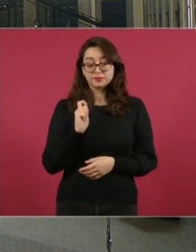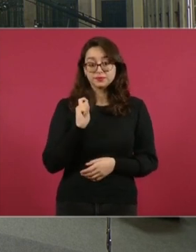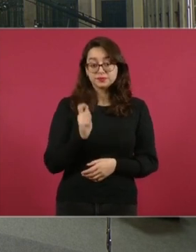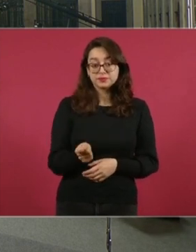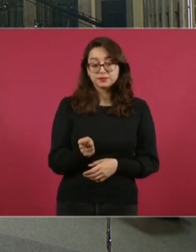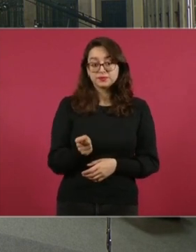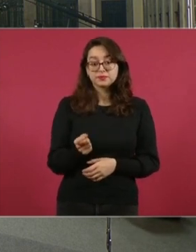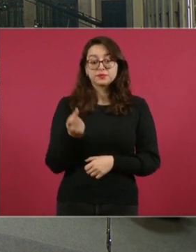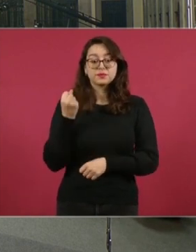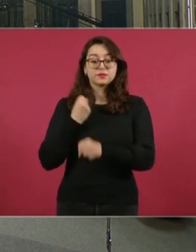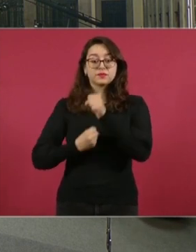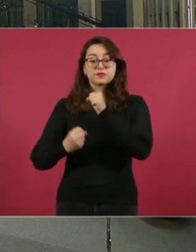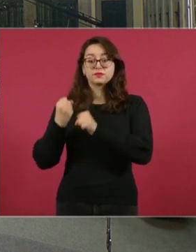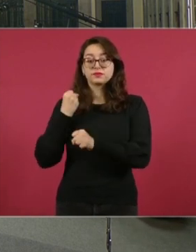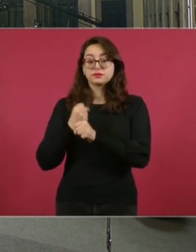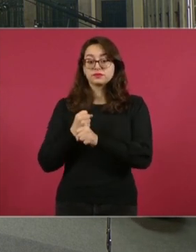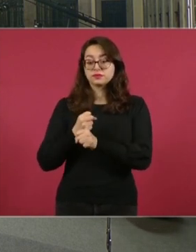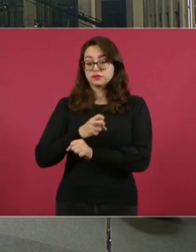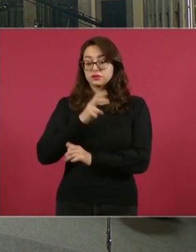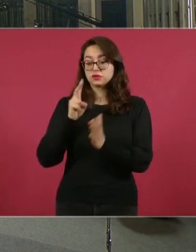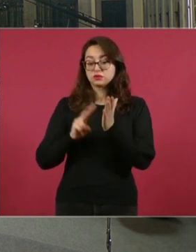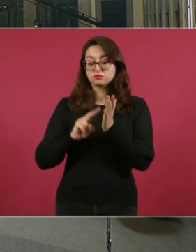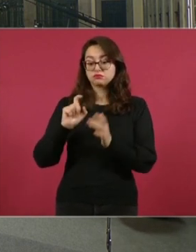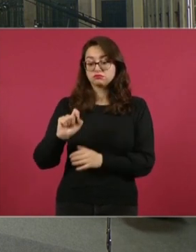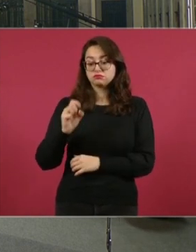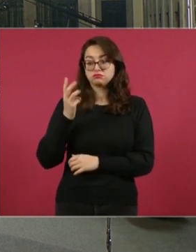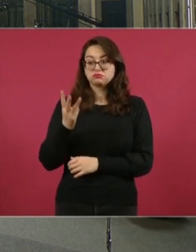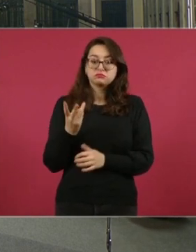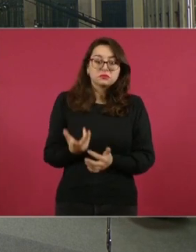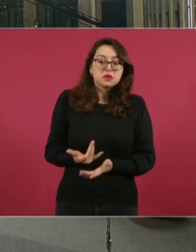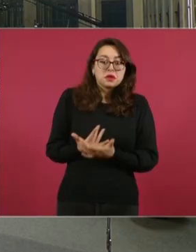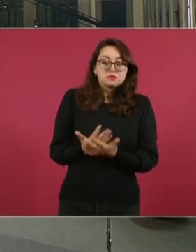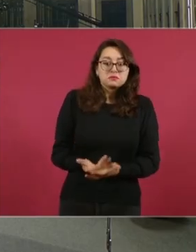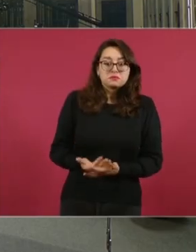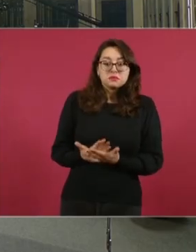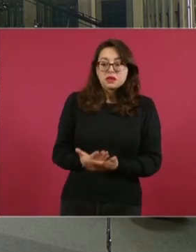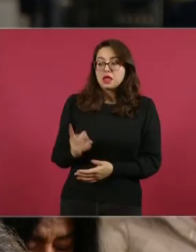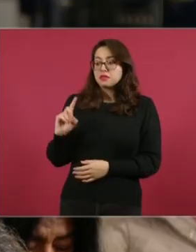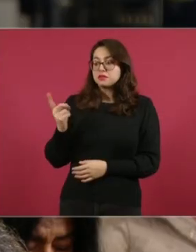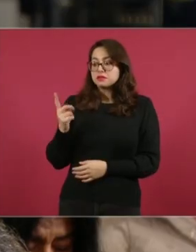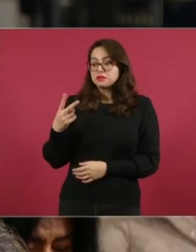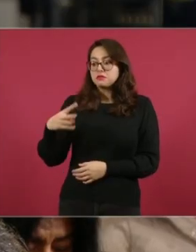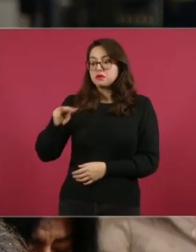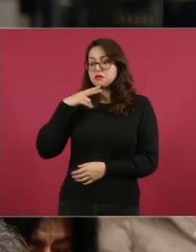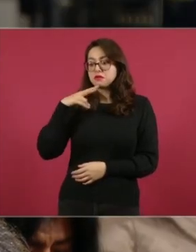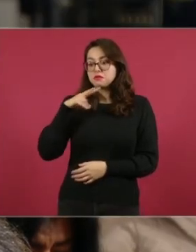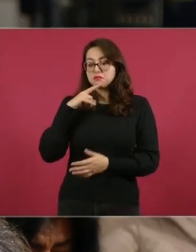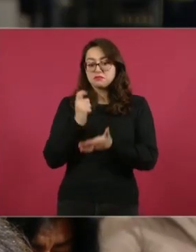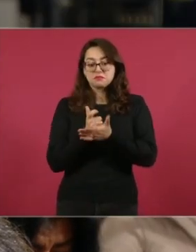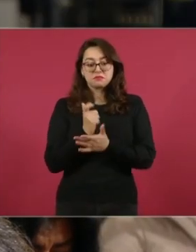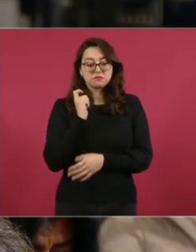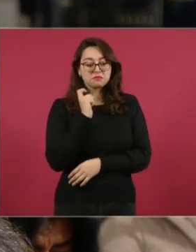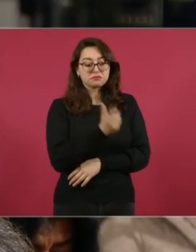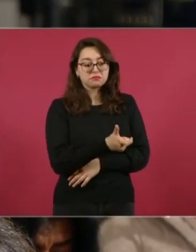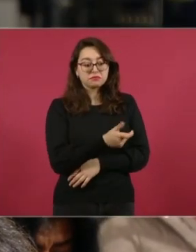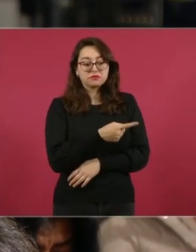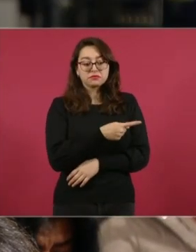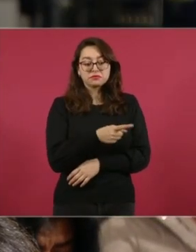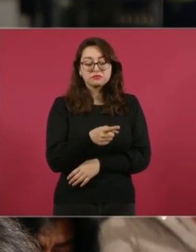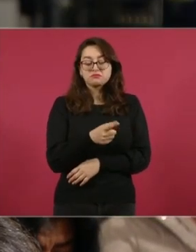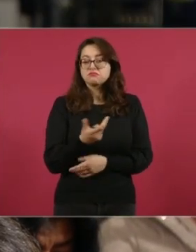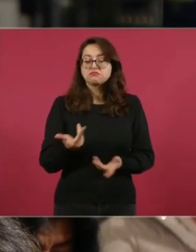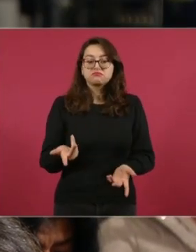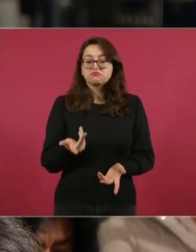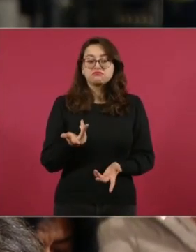platicaron con varios prestigiosos despachos de abogados y le dieron la razón que debieron de haberles pagado el Aguinaldo antes del 20 de diciembre y se